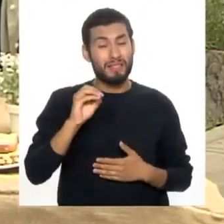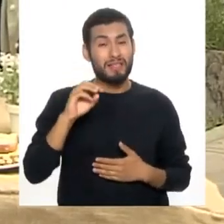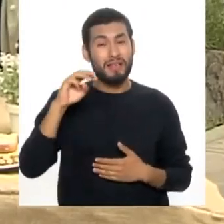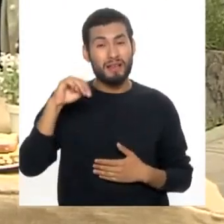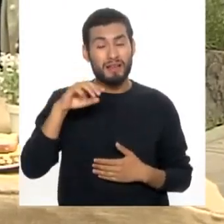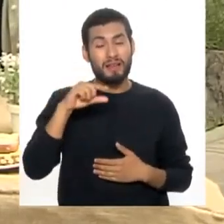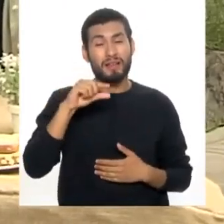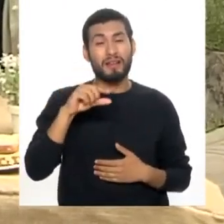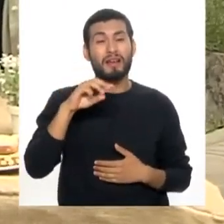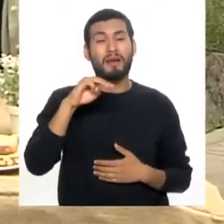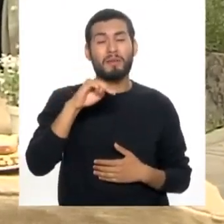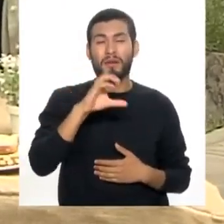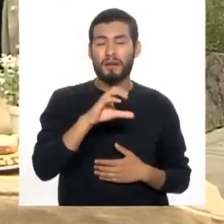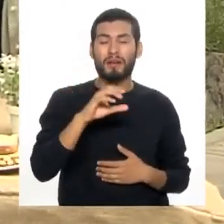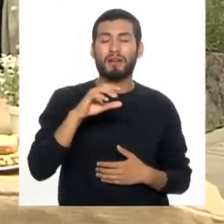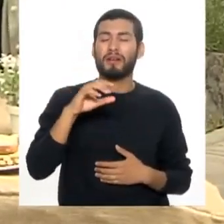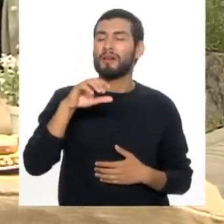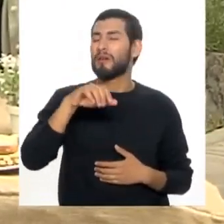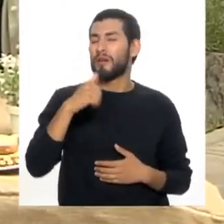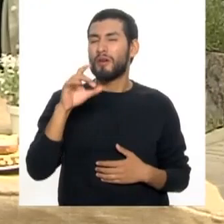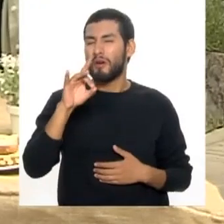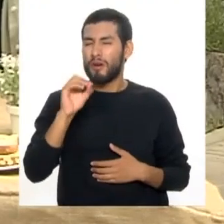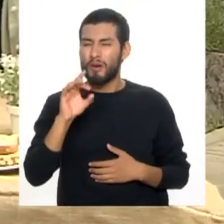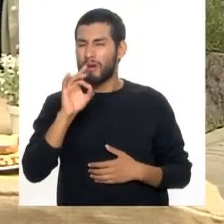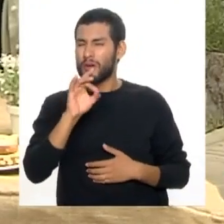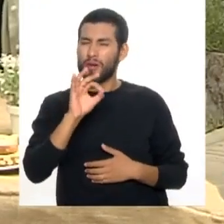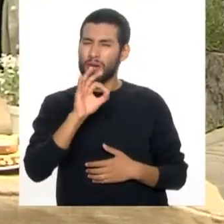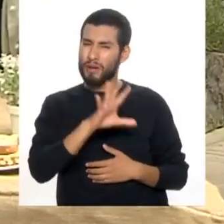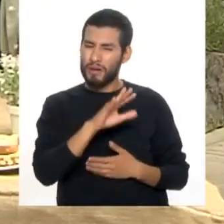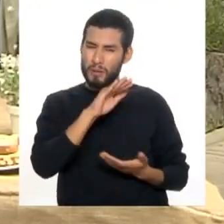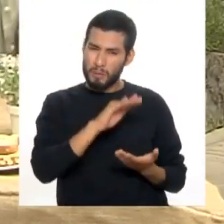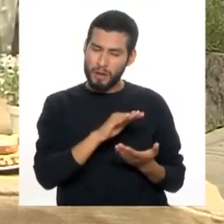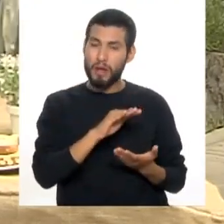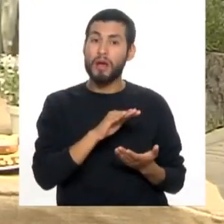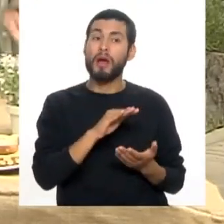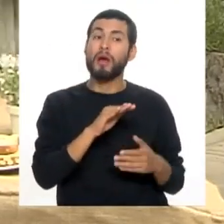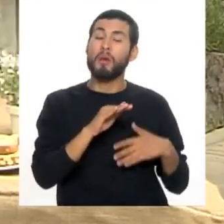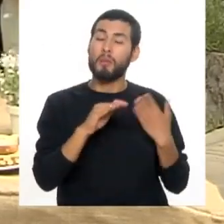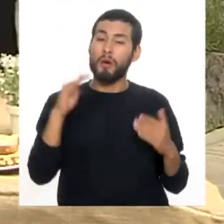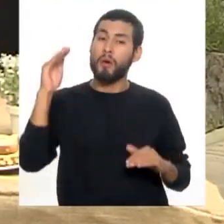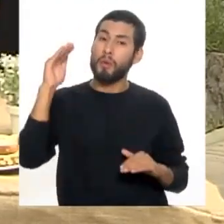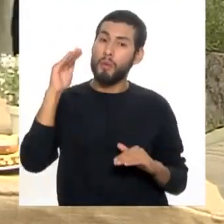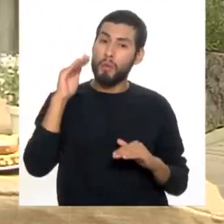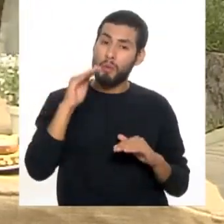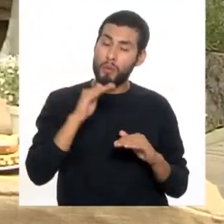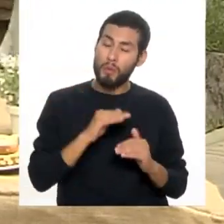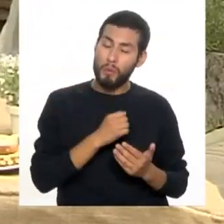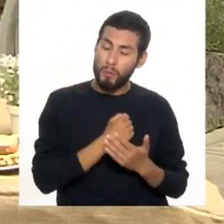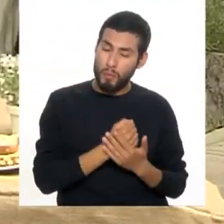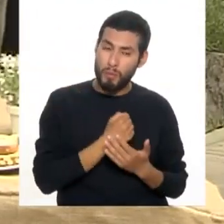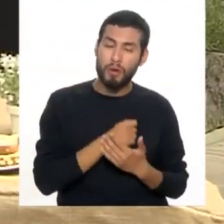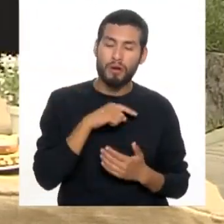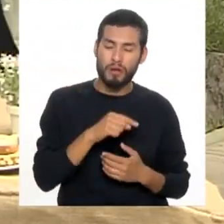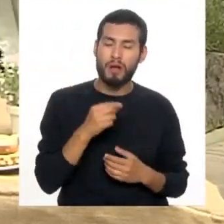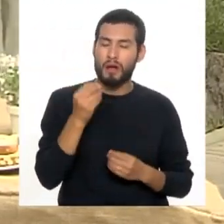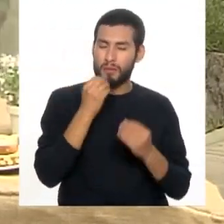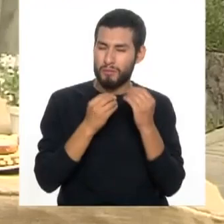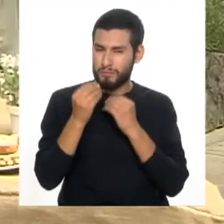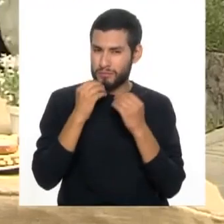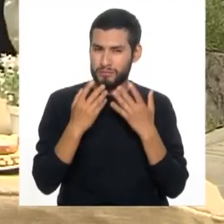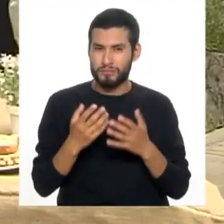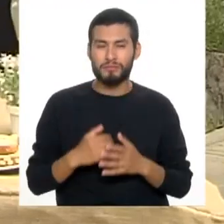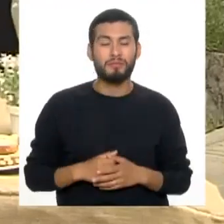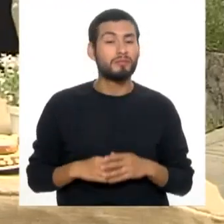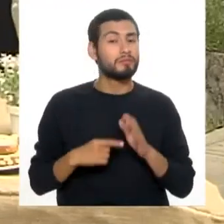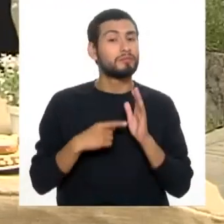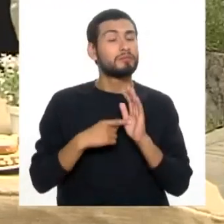mercurio y 80 a 95 podían bajar sosteniblemente la presión arterial con este tipo de alimentación. Lo que nos